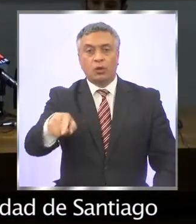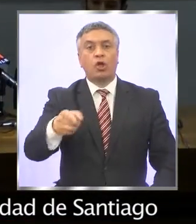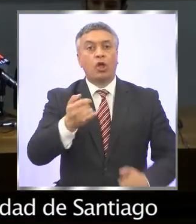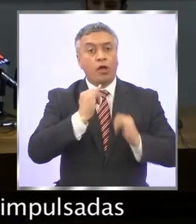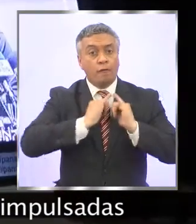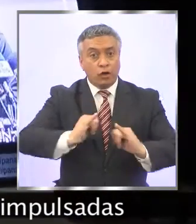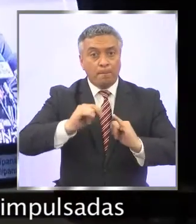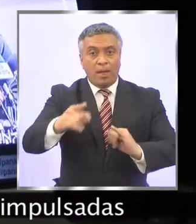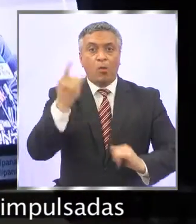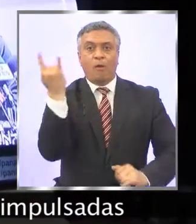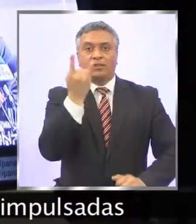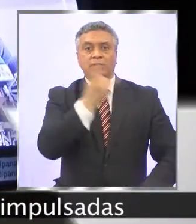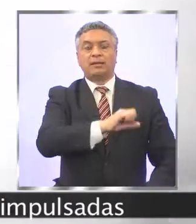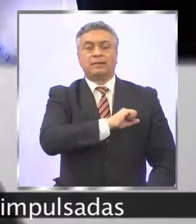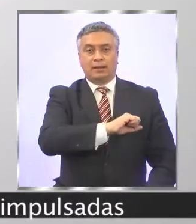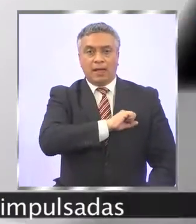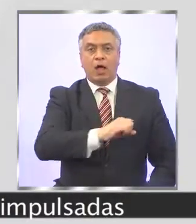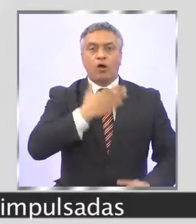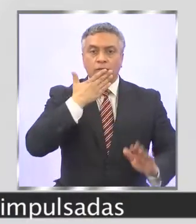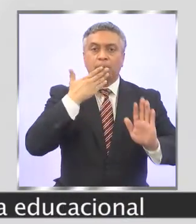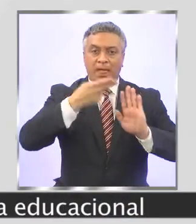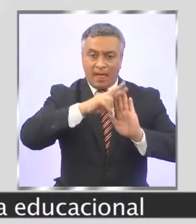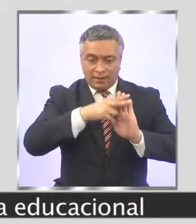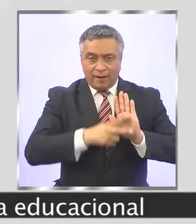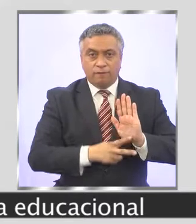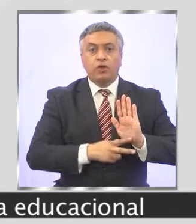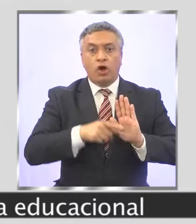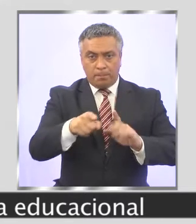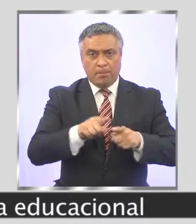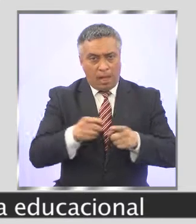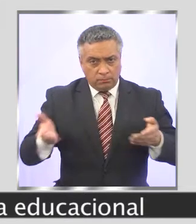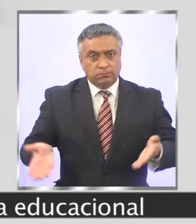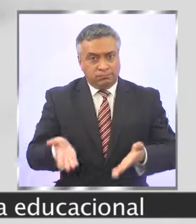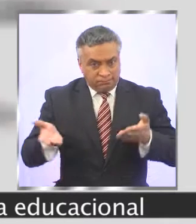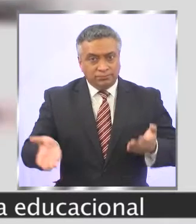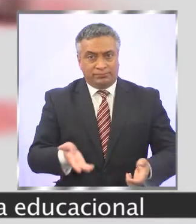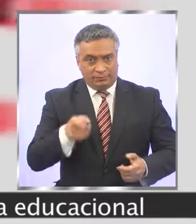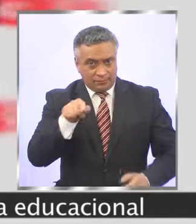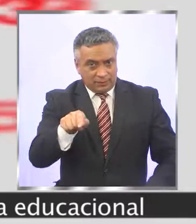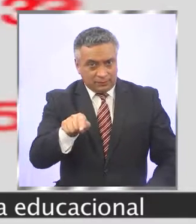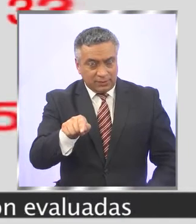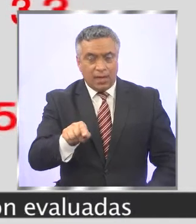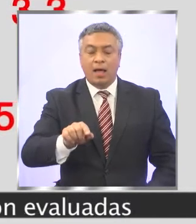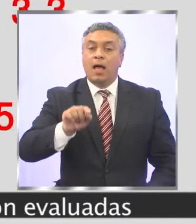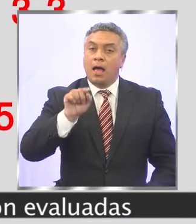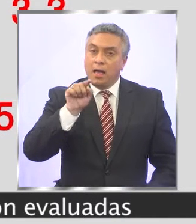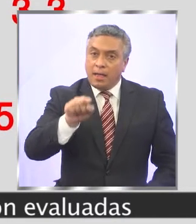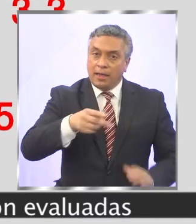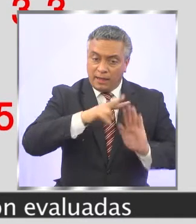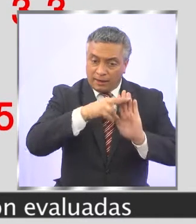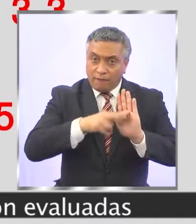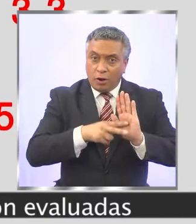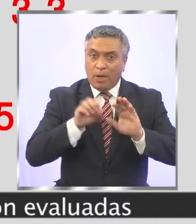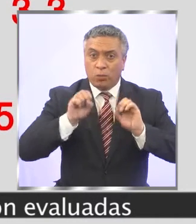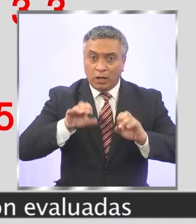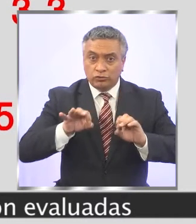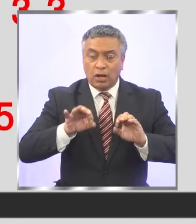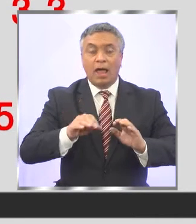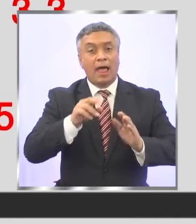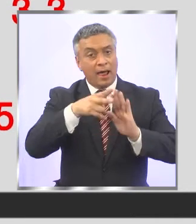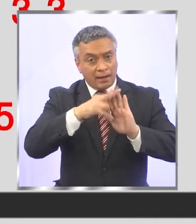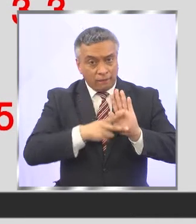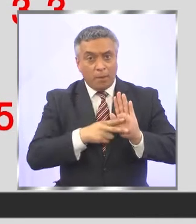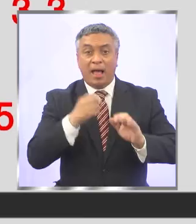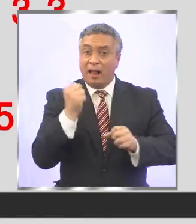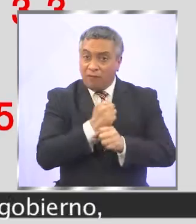Santiago, también abordó las reformas impulsadas por el Ejecutivo. Tanto la reforma educacional como la reforma laboral fueron evaluadas